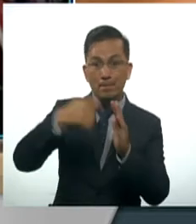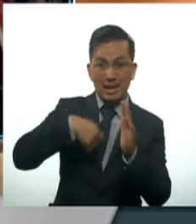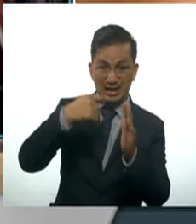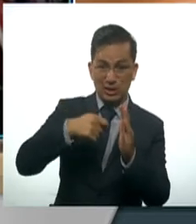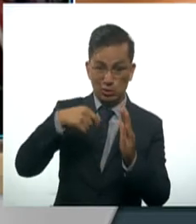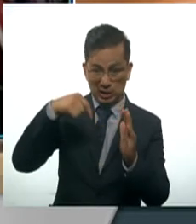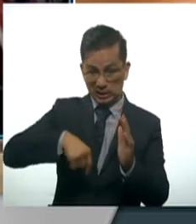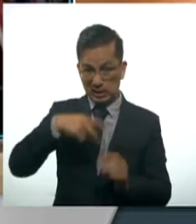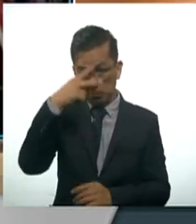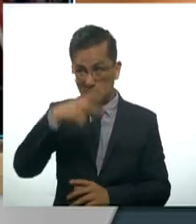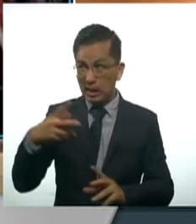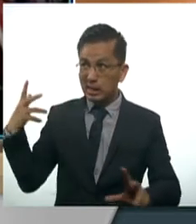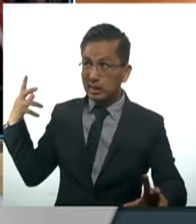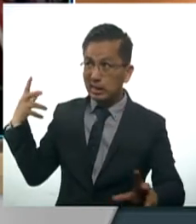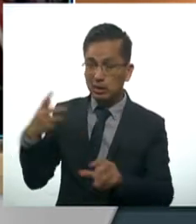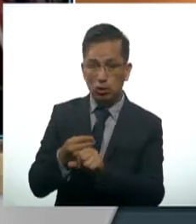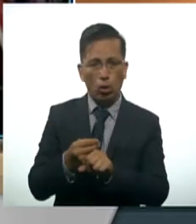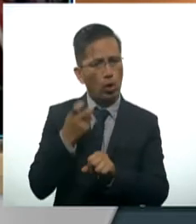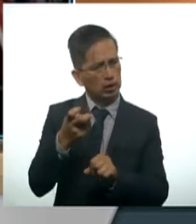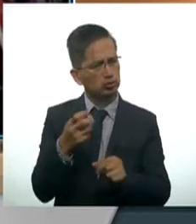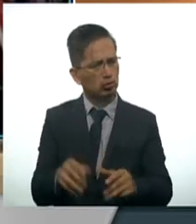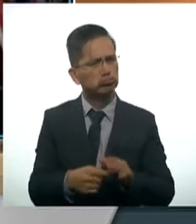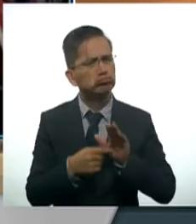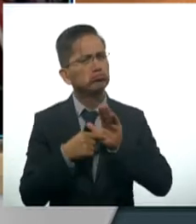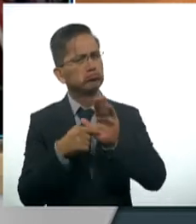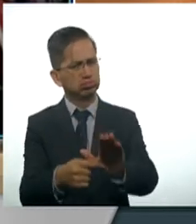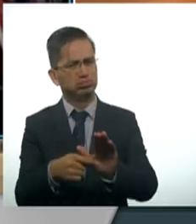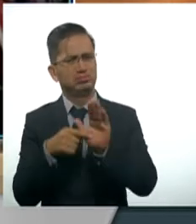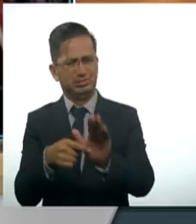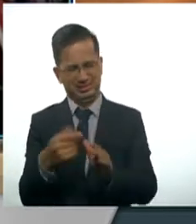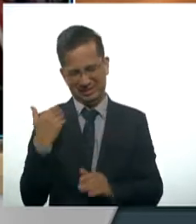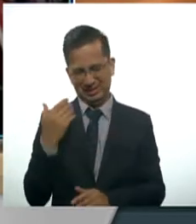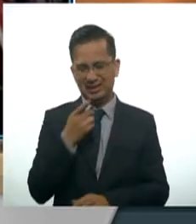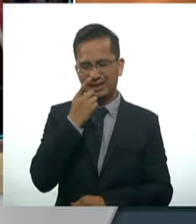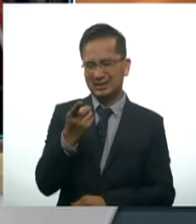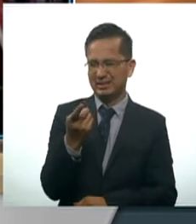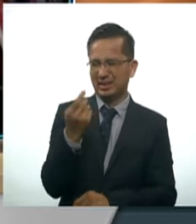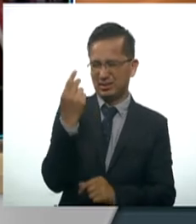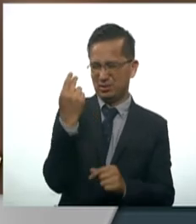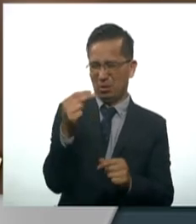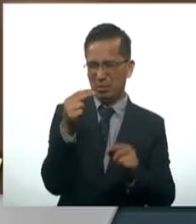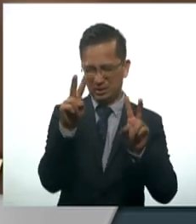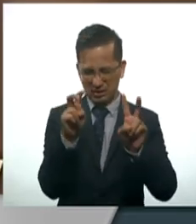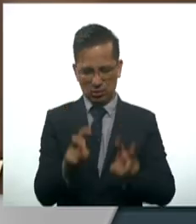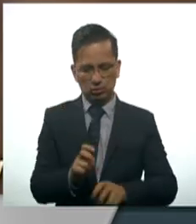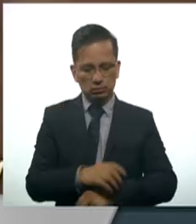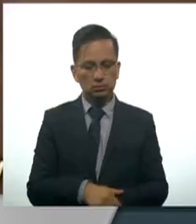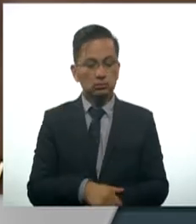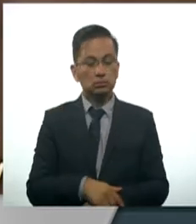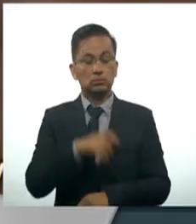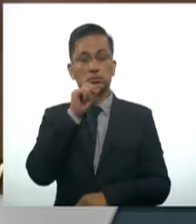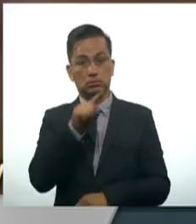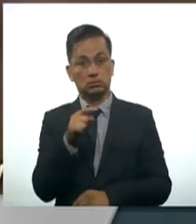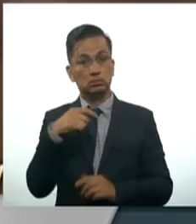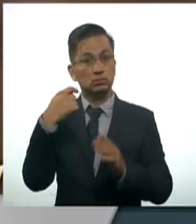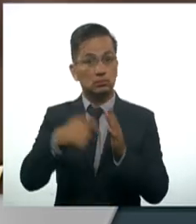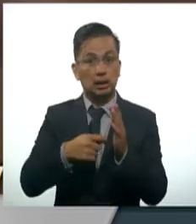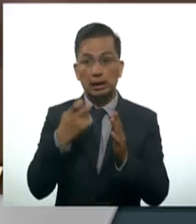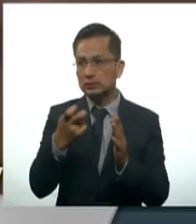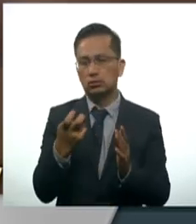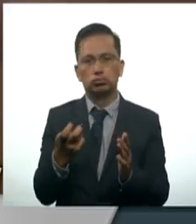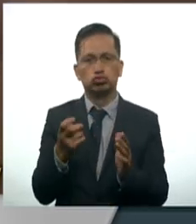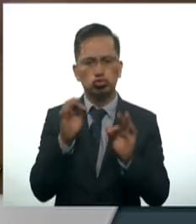la historia reciente del cine mexicano, como algunas de las que ya se mencionaron aquí, que ya estamos entregando en este convenio, como las películas más